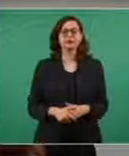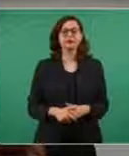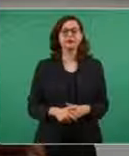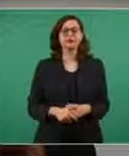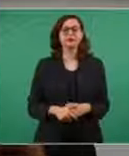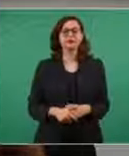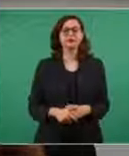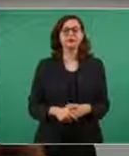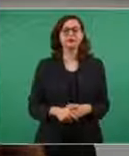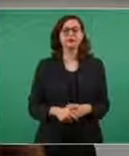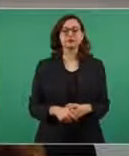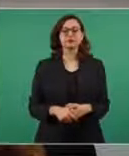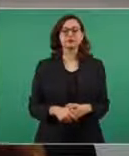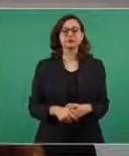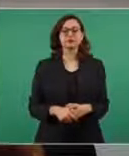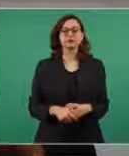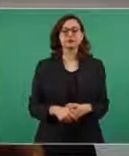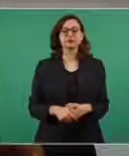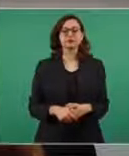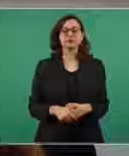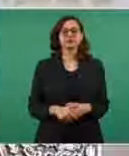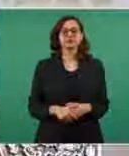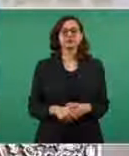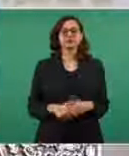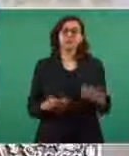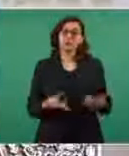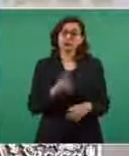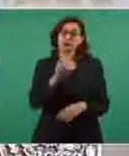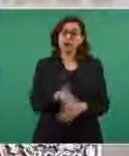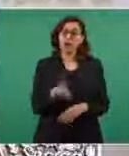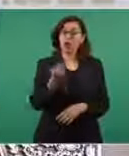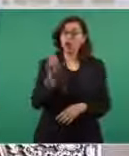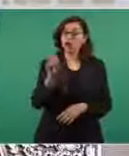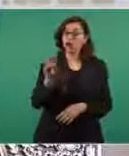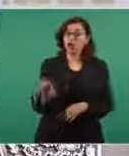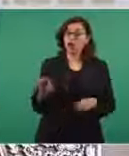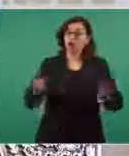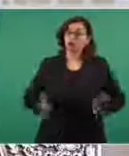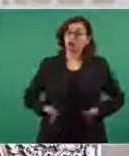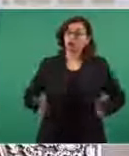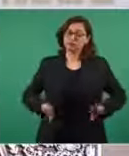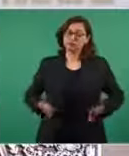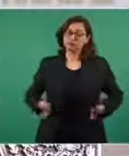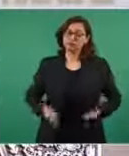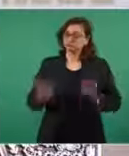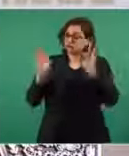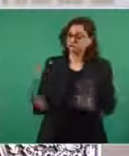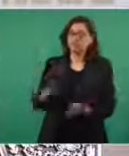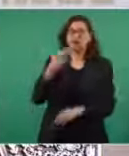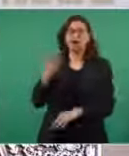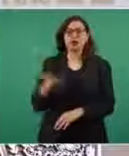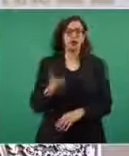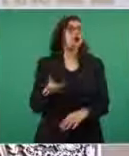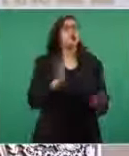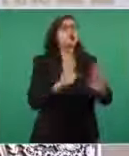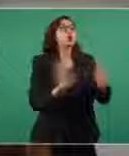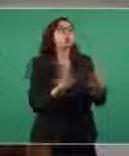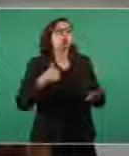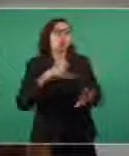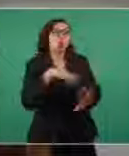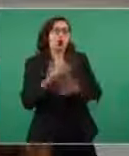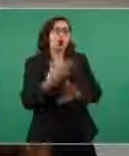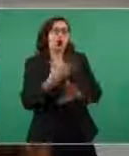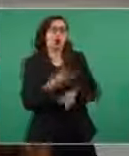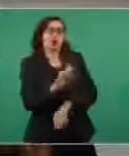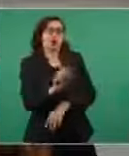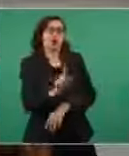la mejor opinión de Soé no, no, digo nada mal no, no, no ya sé que no lo dice así pero es